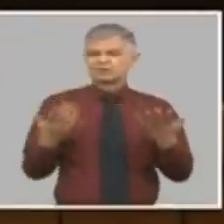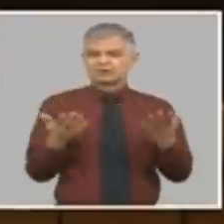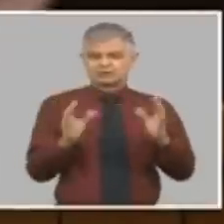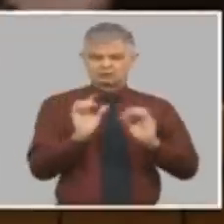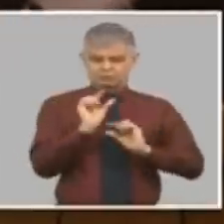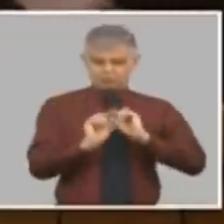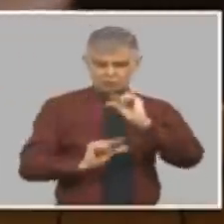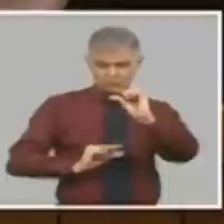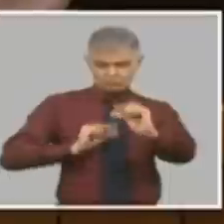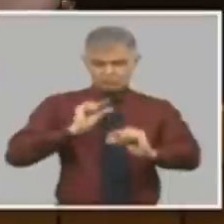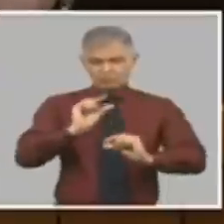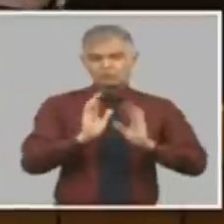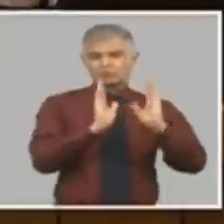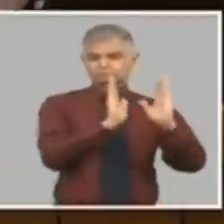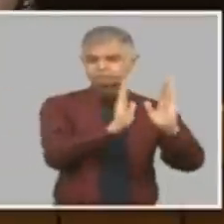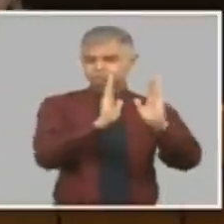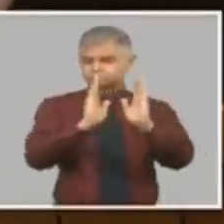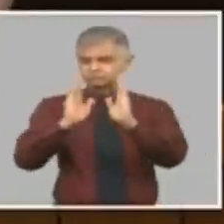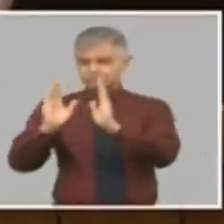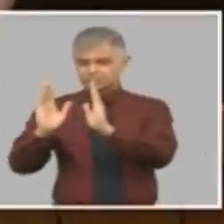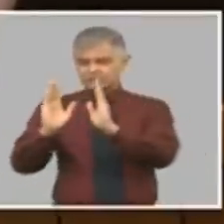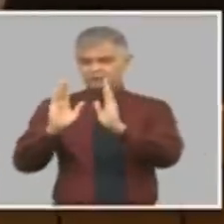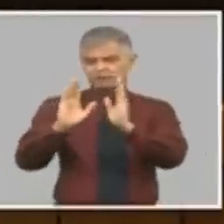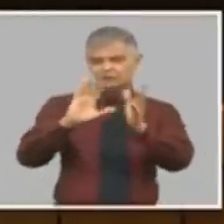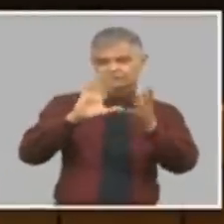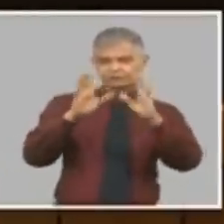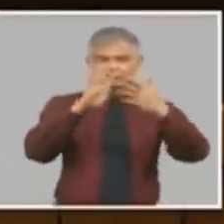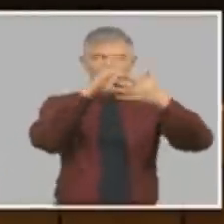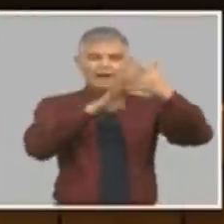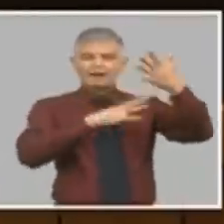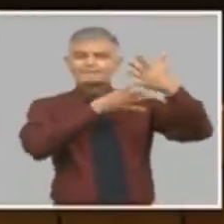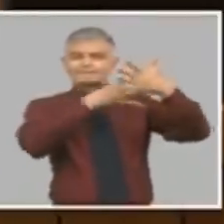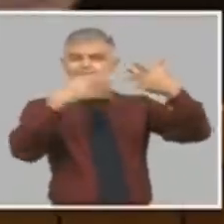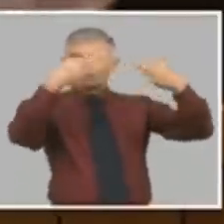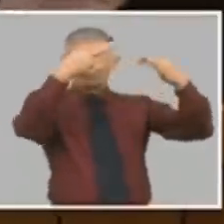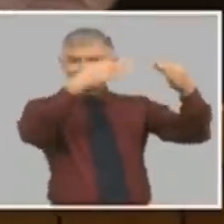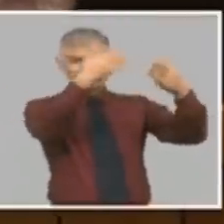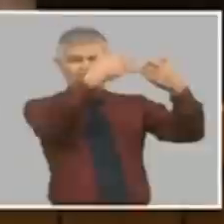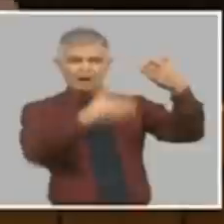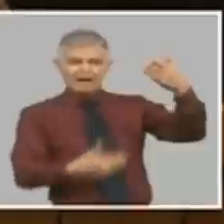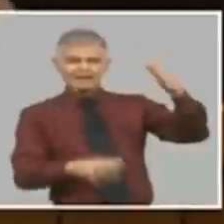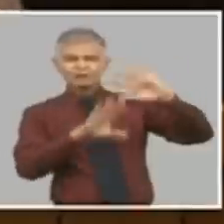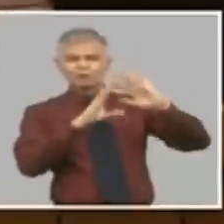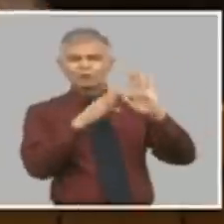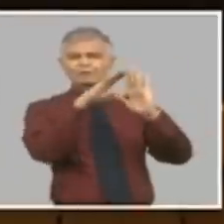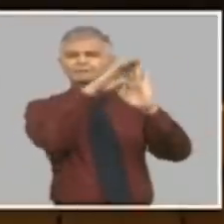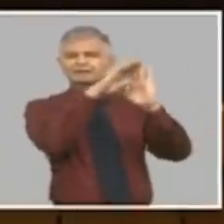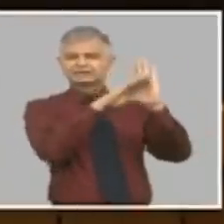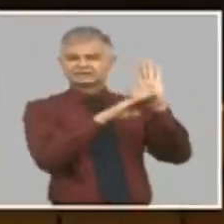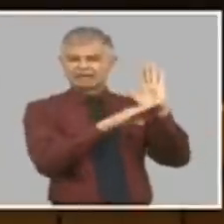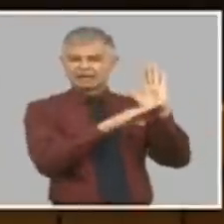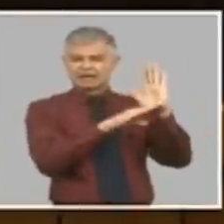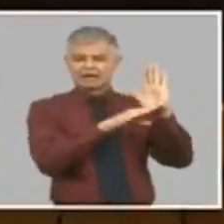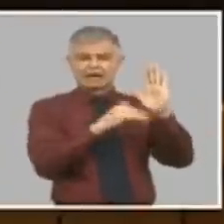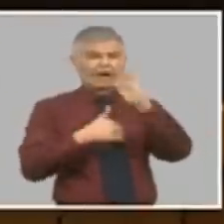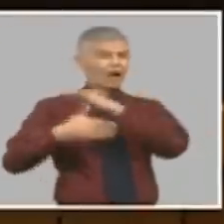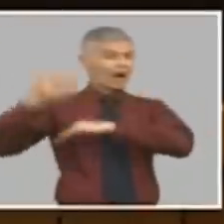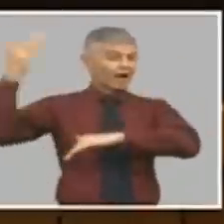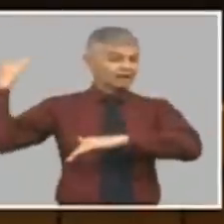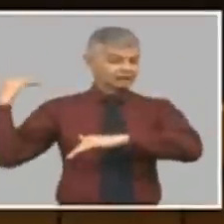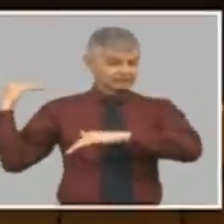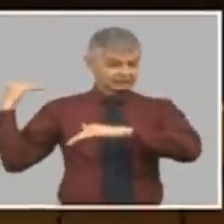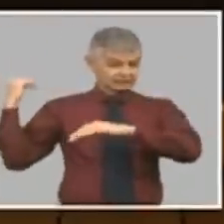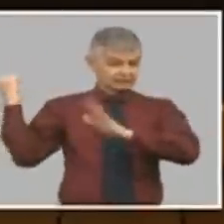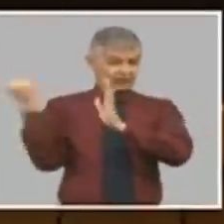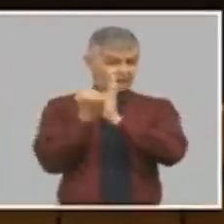e ir acomodando en un modelo todas las medidas que durante mucho tiempo se hicieron y ahora